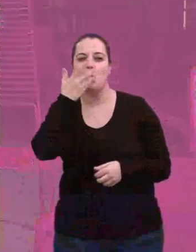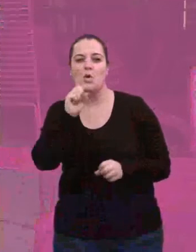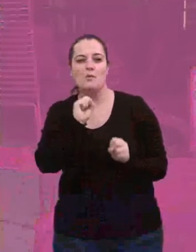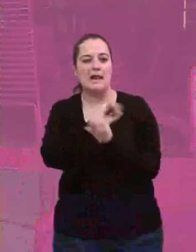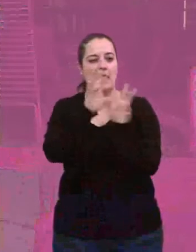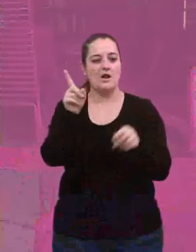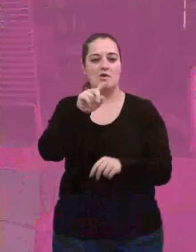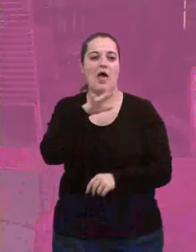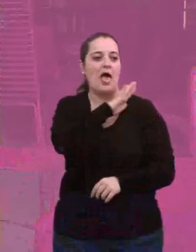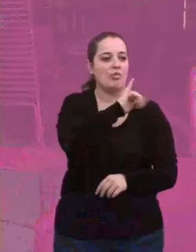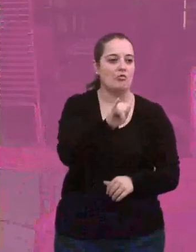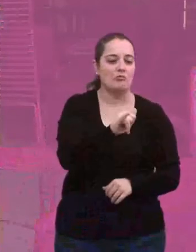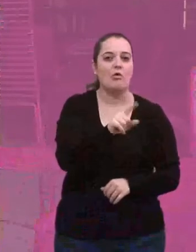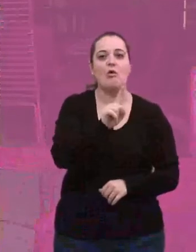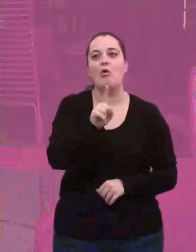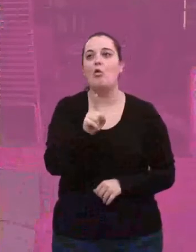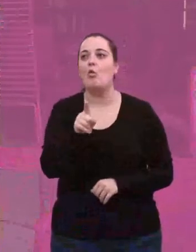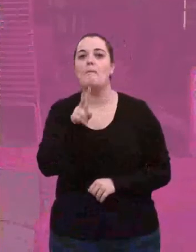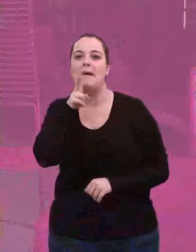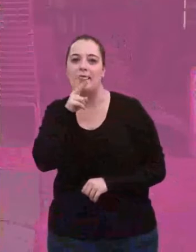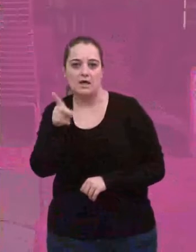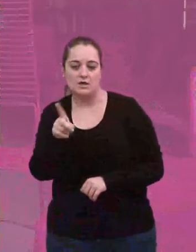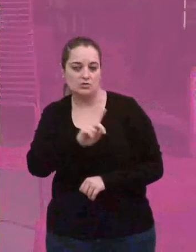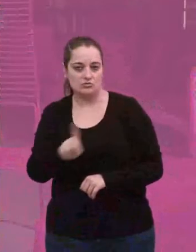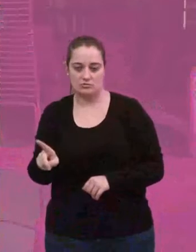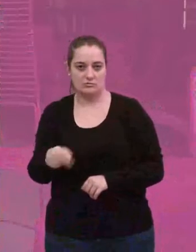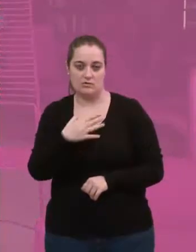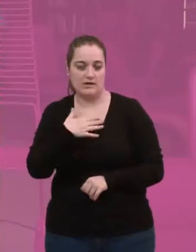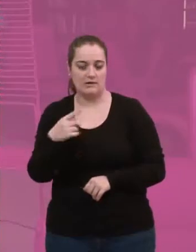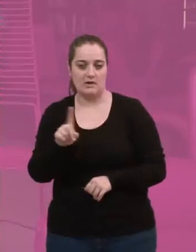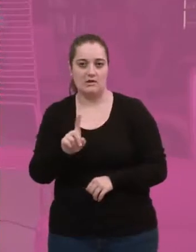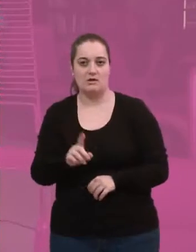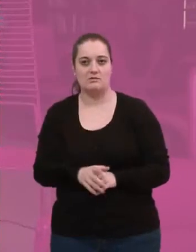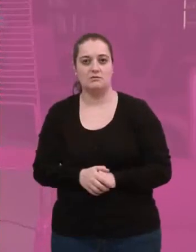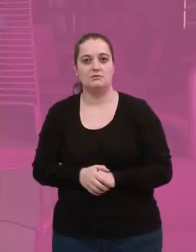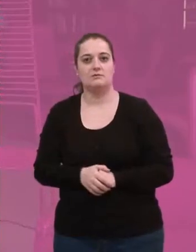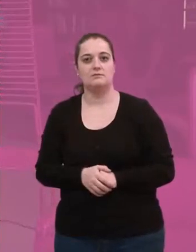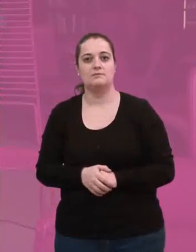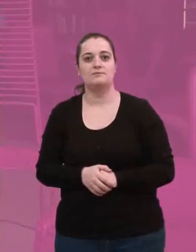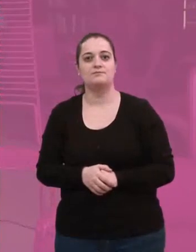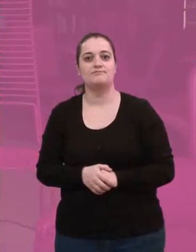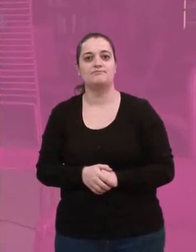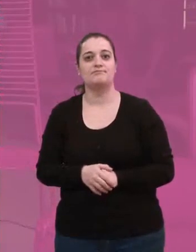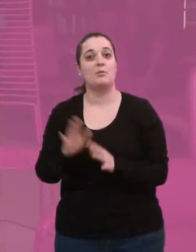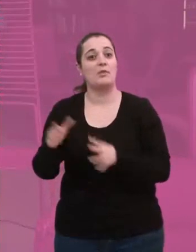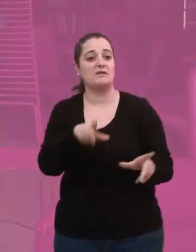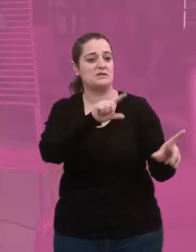No quería un color que fuera así muy obvio, que dijeras, ah, es azul o ah, es verde. Así que